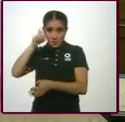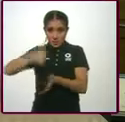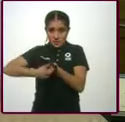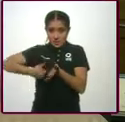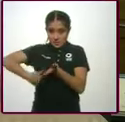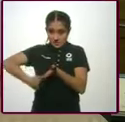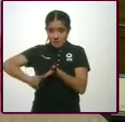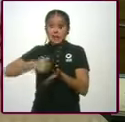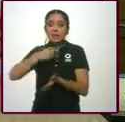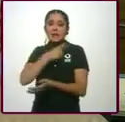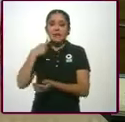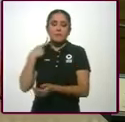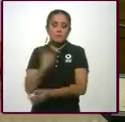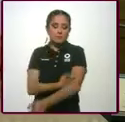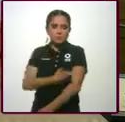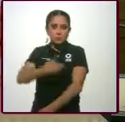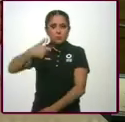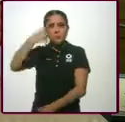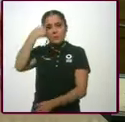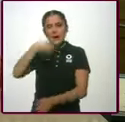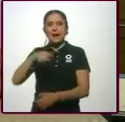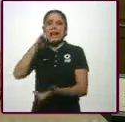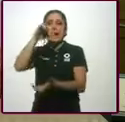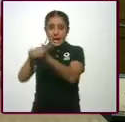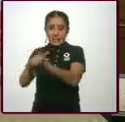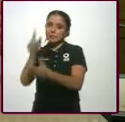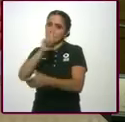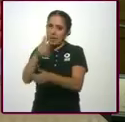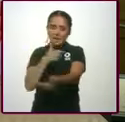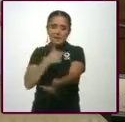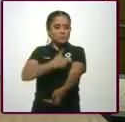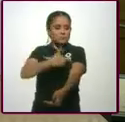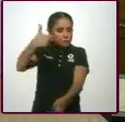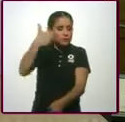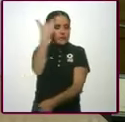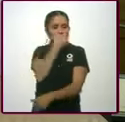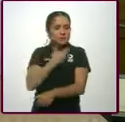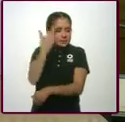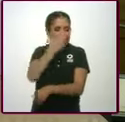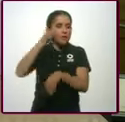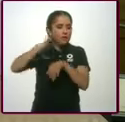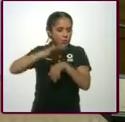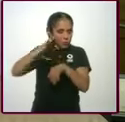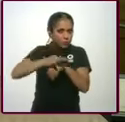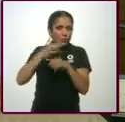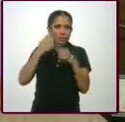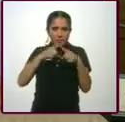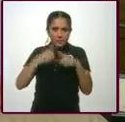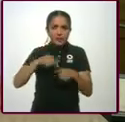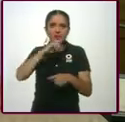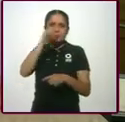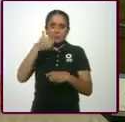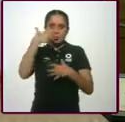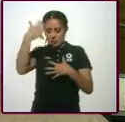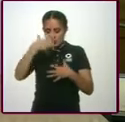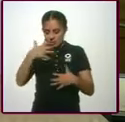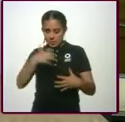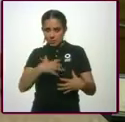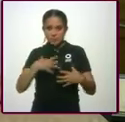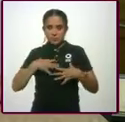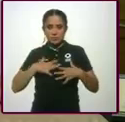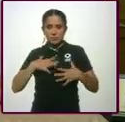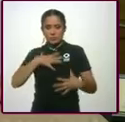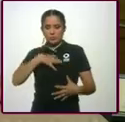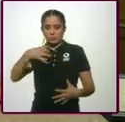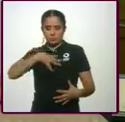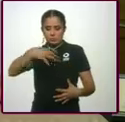análisis clínicos prenuptiales, certificado médico, tomaban radiografías del pecho para